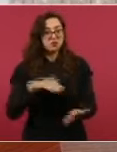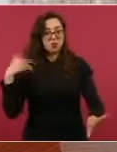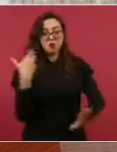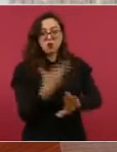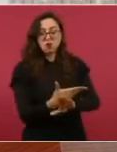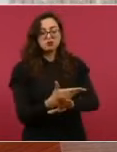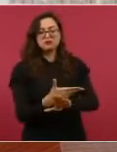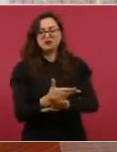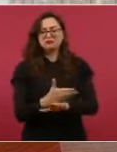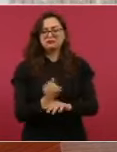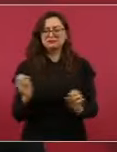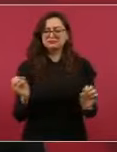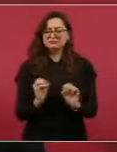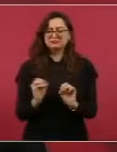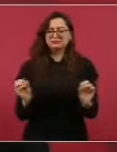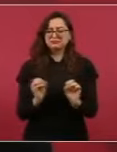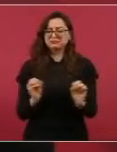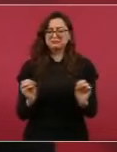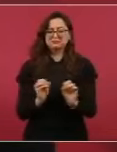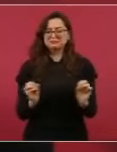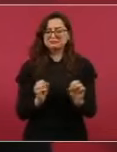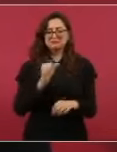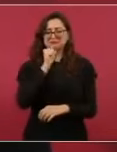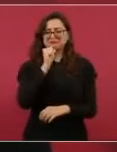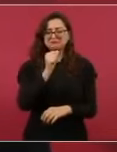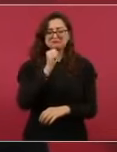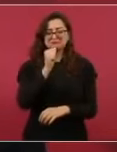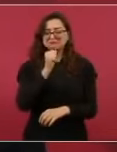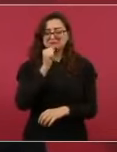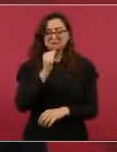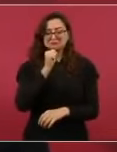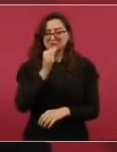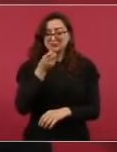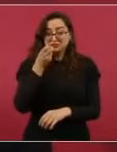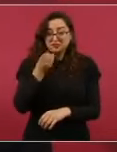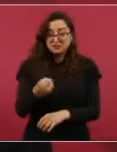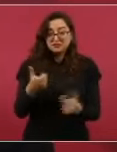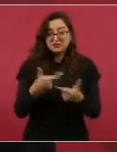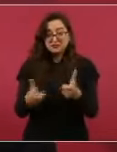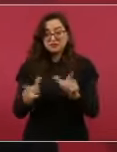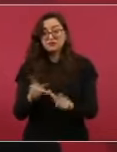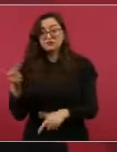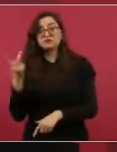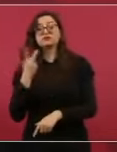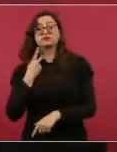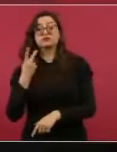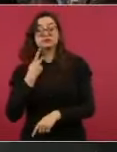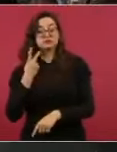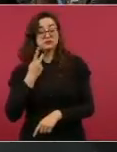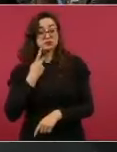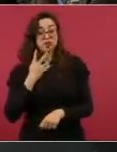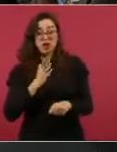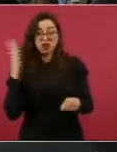disciplina de un partido decida sobre el comportamiento